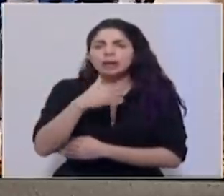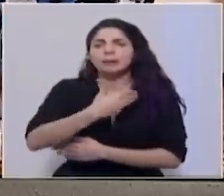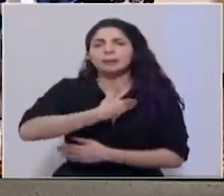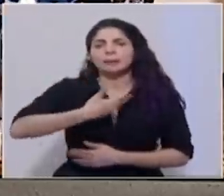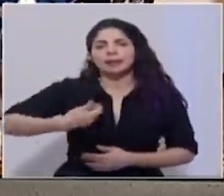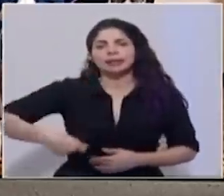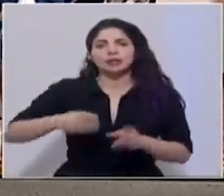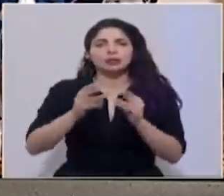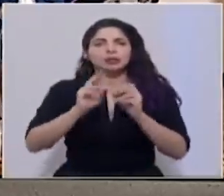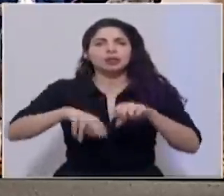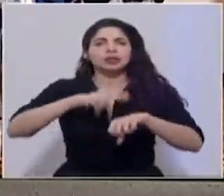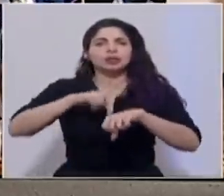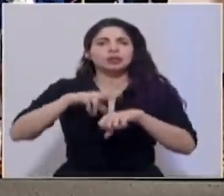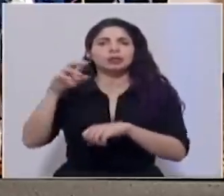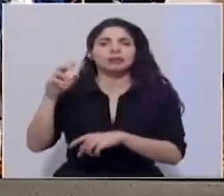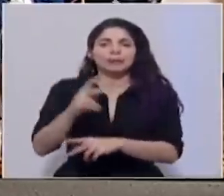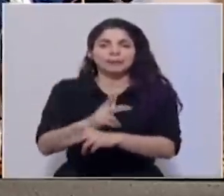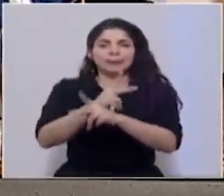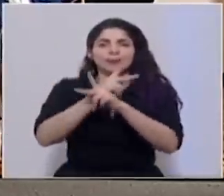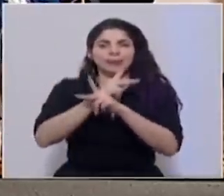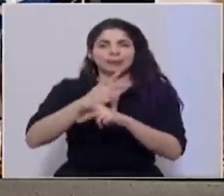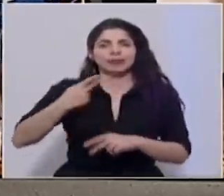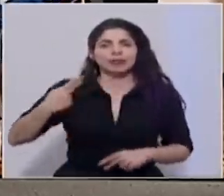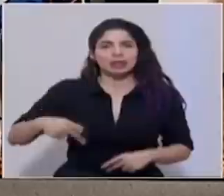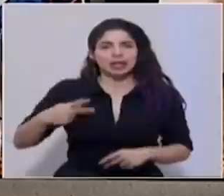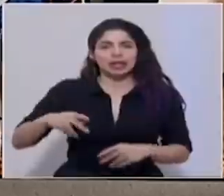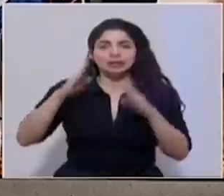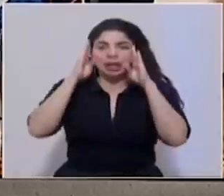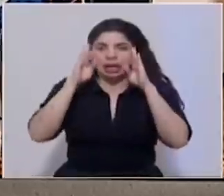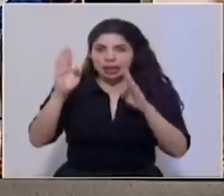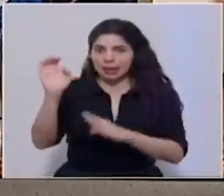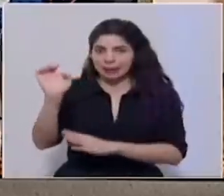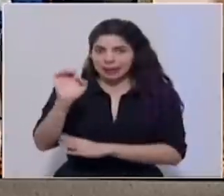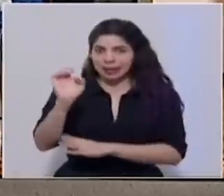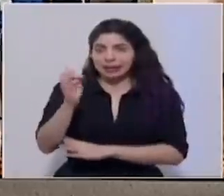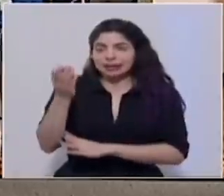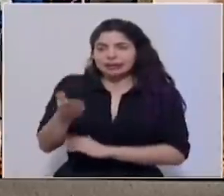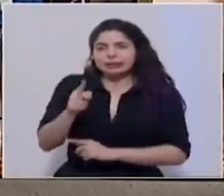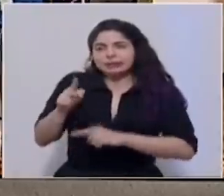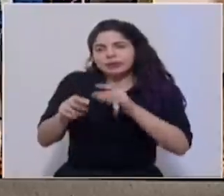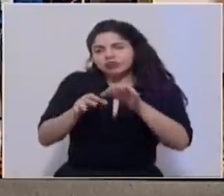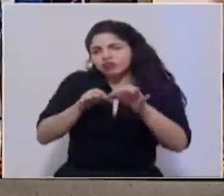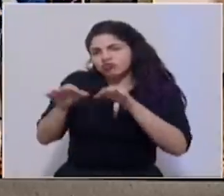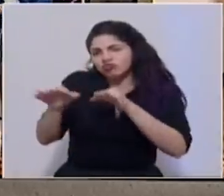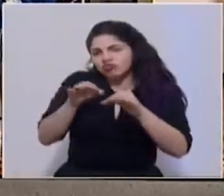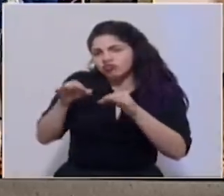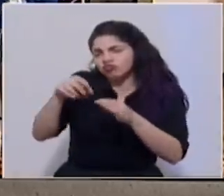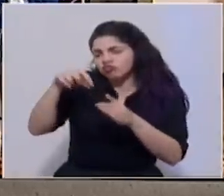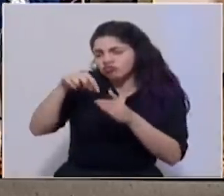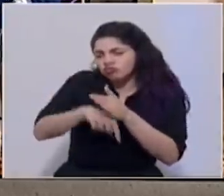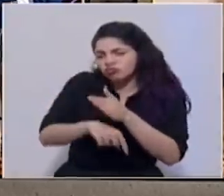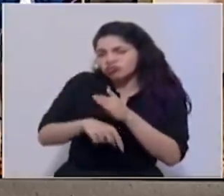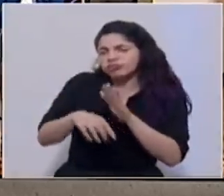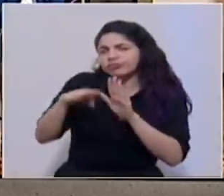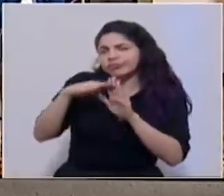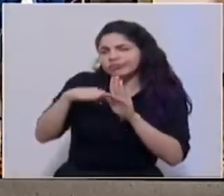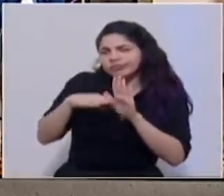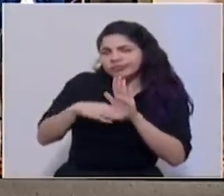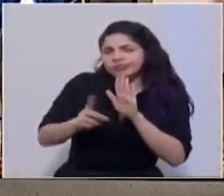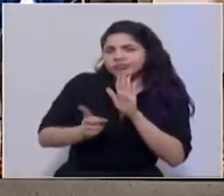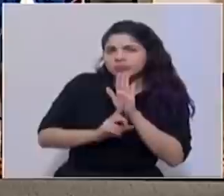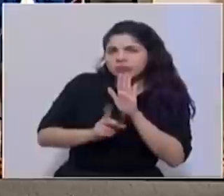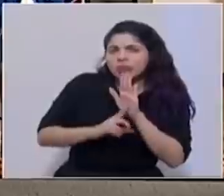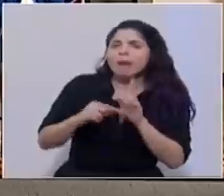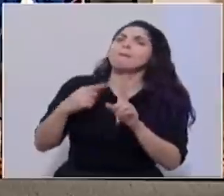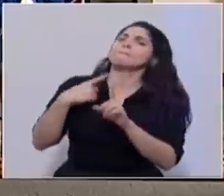presidente de la Comisión Nacional de Prevención de Riesgos y Atención de Emergencias, quien nos brindará el detalle sobre las distintas alertas y así